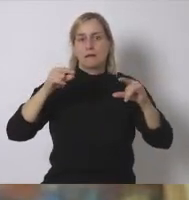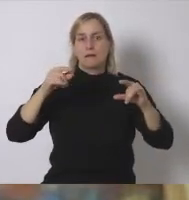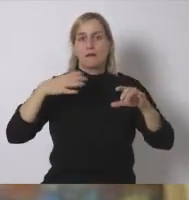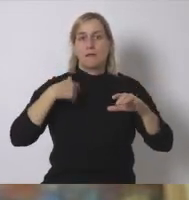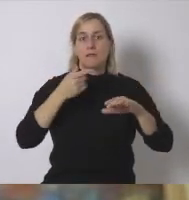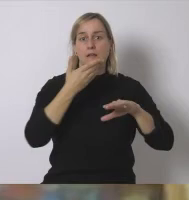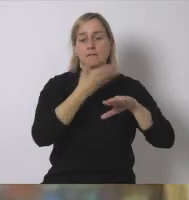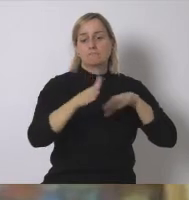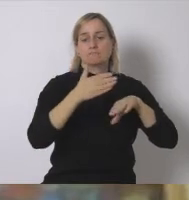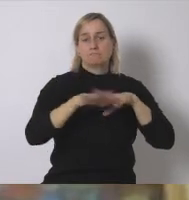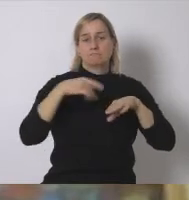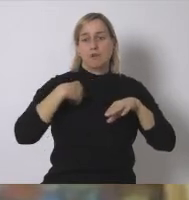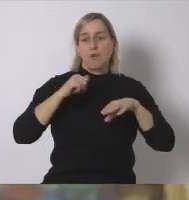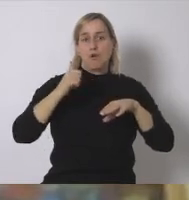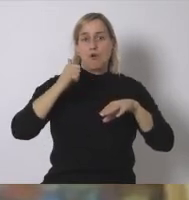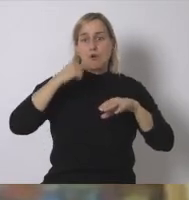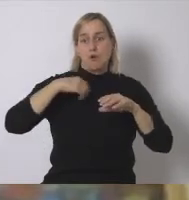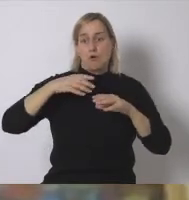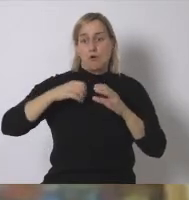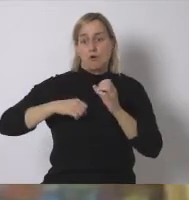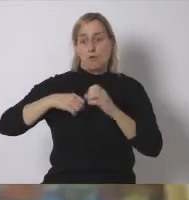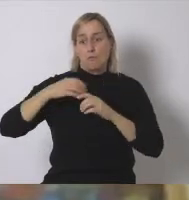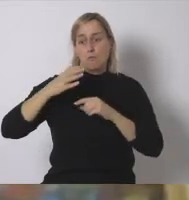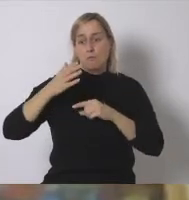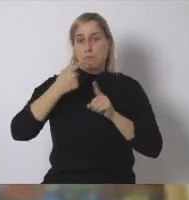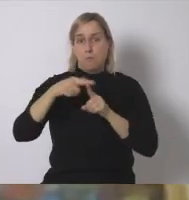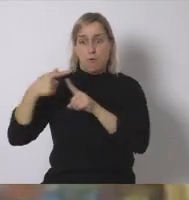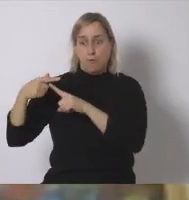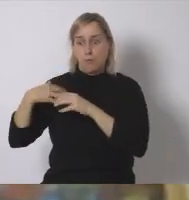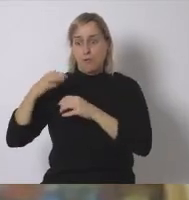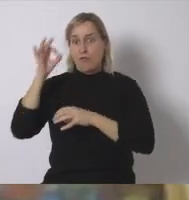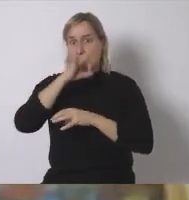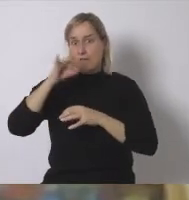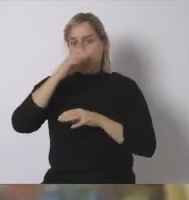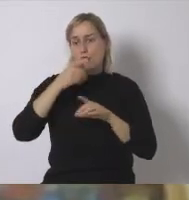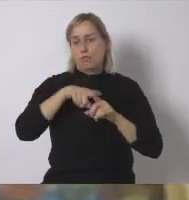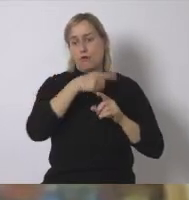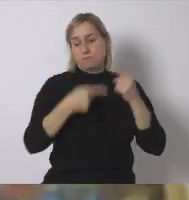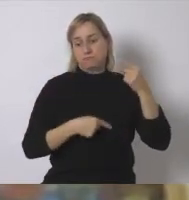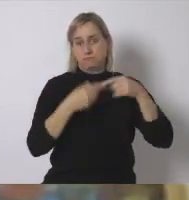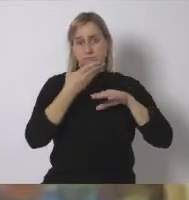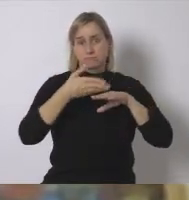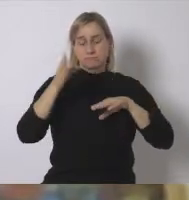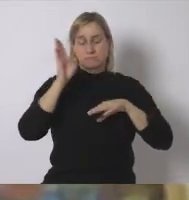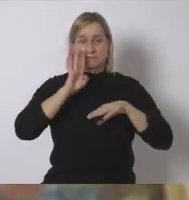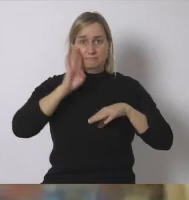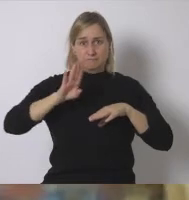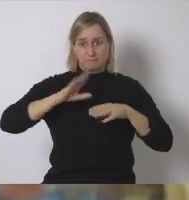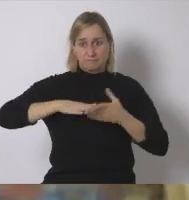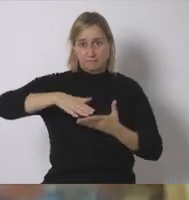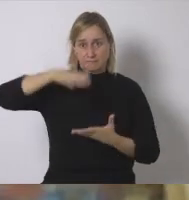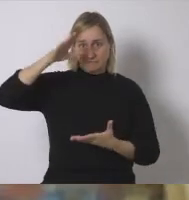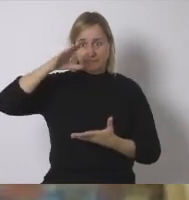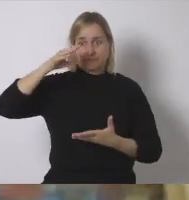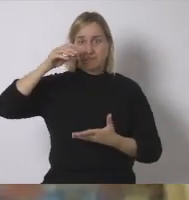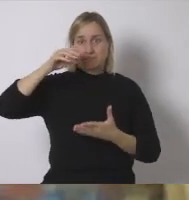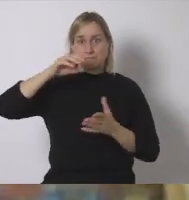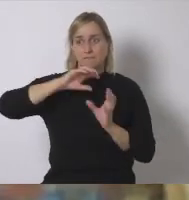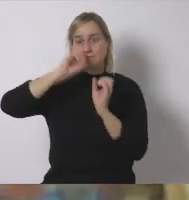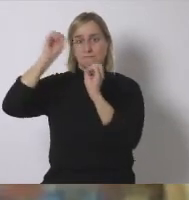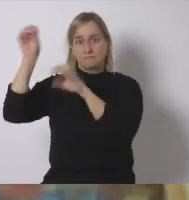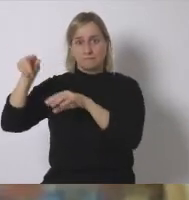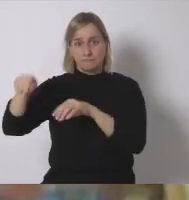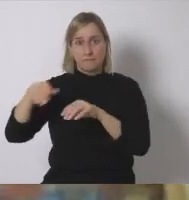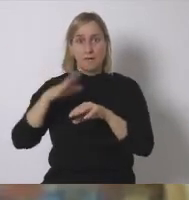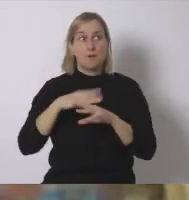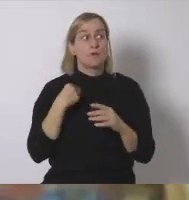de purines de su producción intensiva de cerdos pero no será eso lo que va a ocurrir con